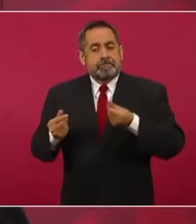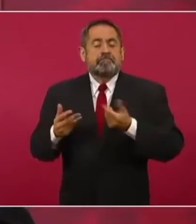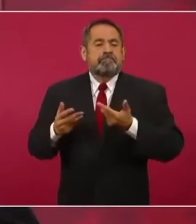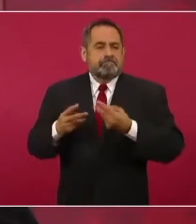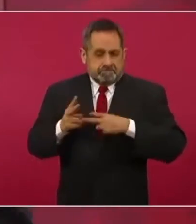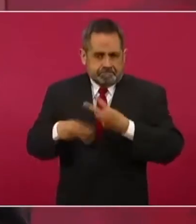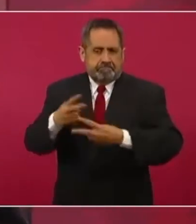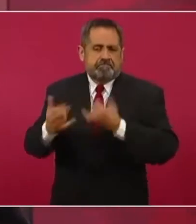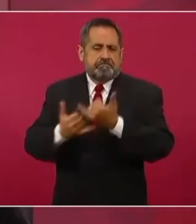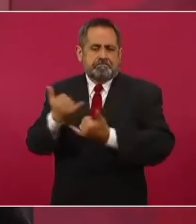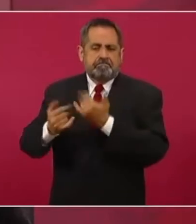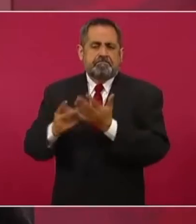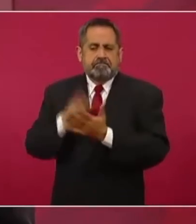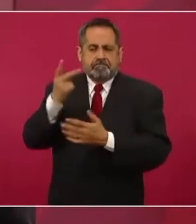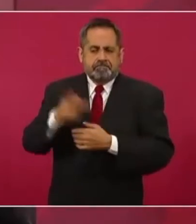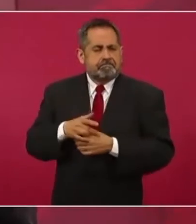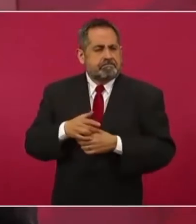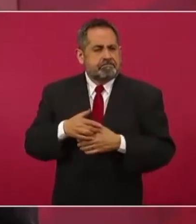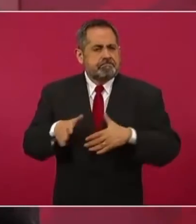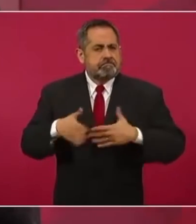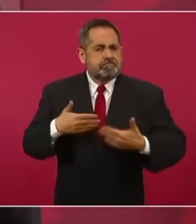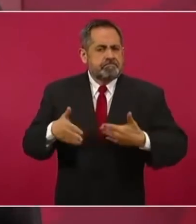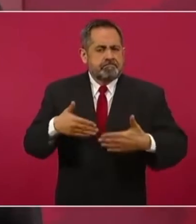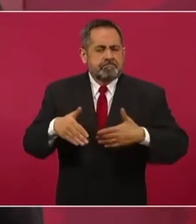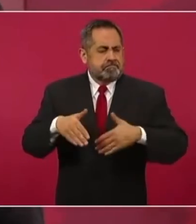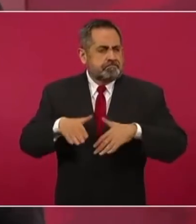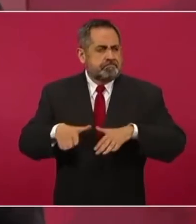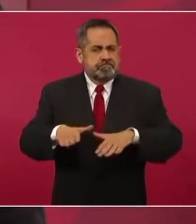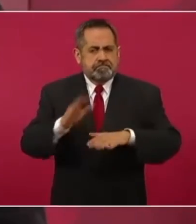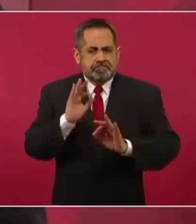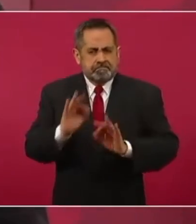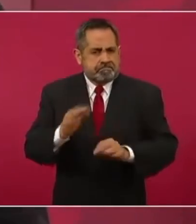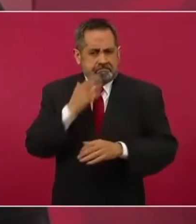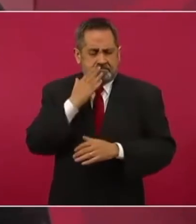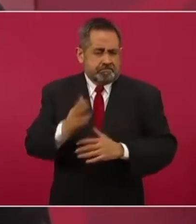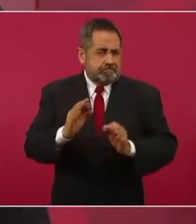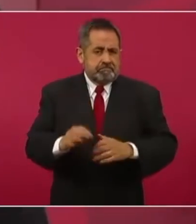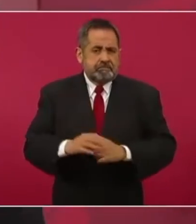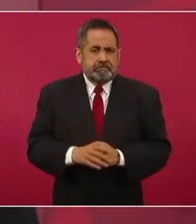mejor, ya estoy caminando, ya estoy